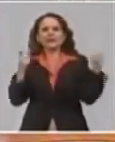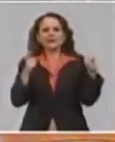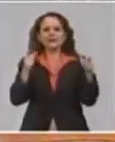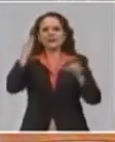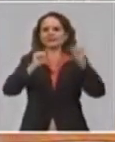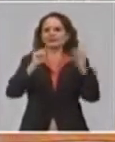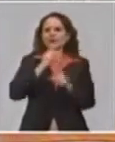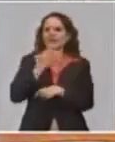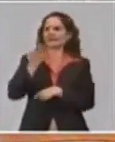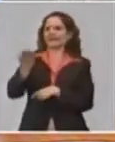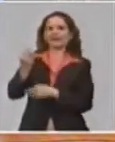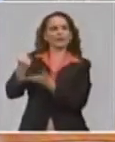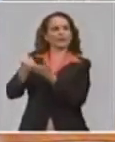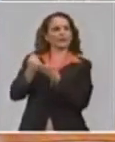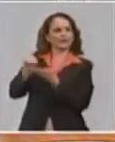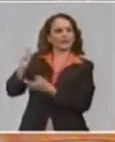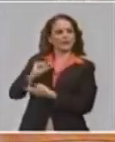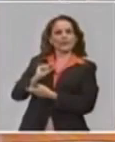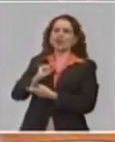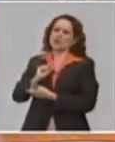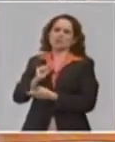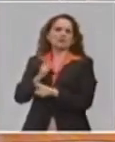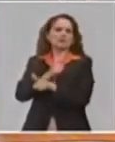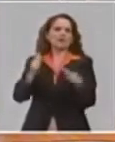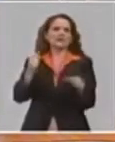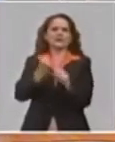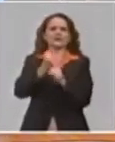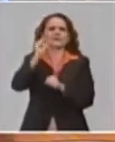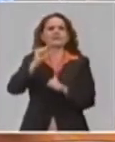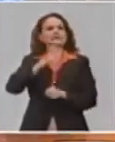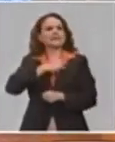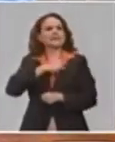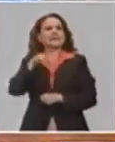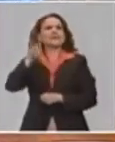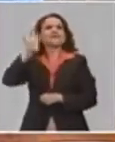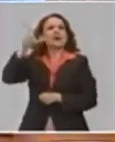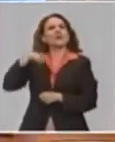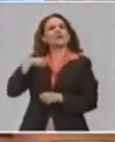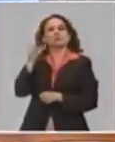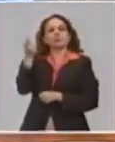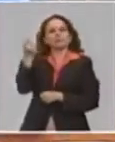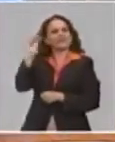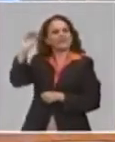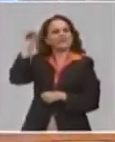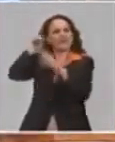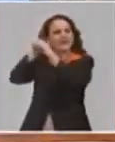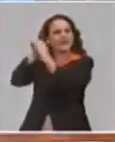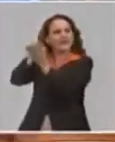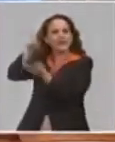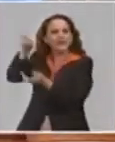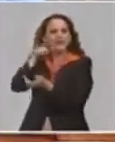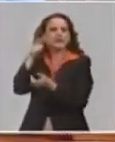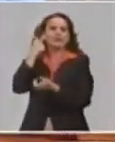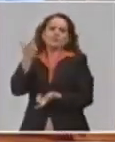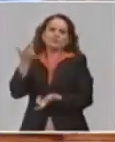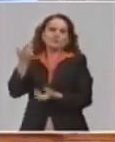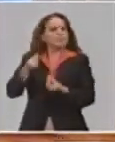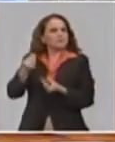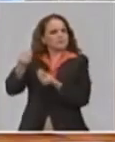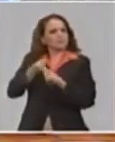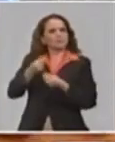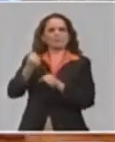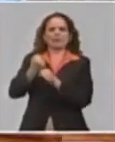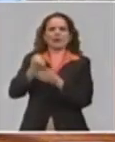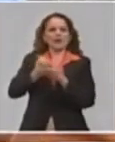los trabajadores por cuenta propia, muchos tenían sus cuentas, esas cuentas se han permitido que se utilicen los saldos, que se reduzcan inclusive el mínimo,